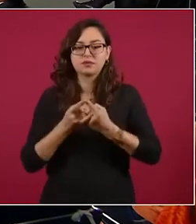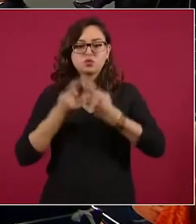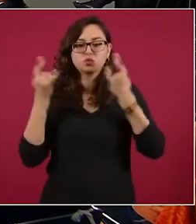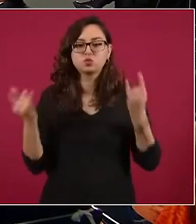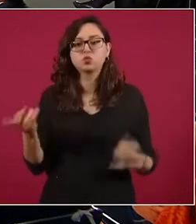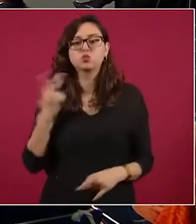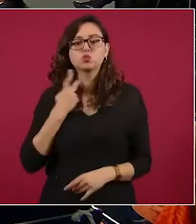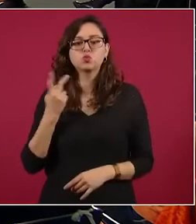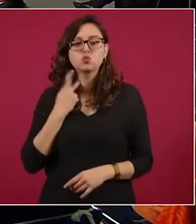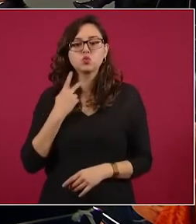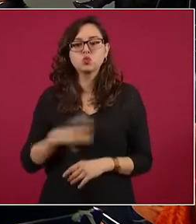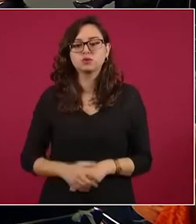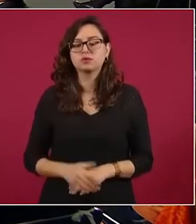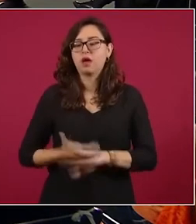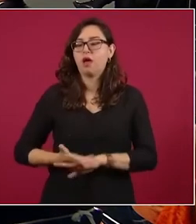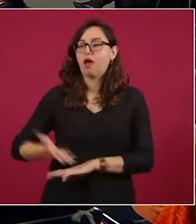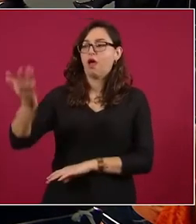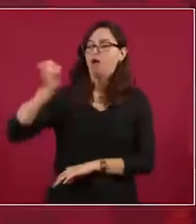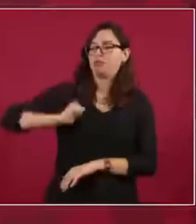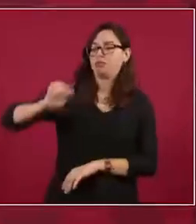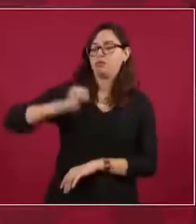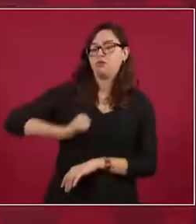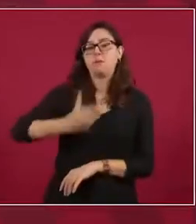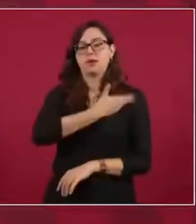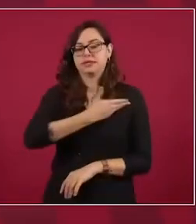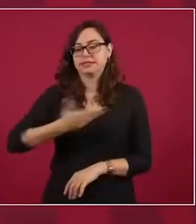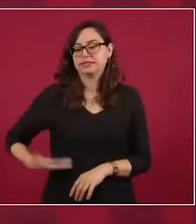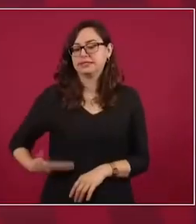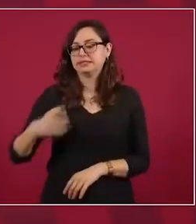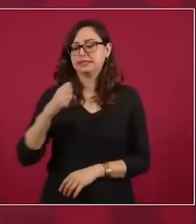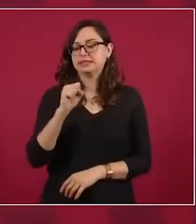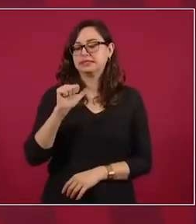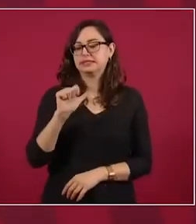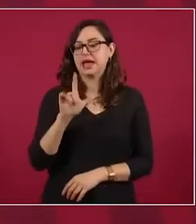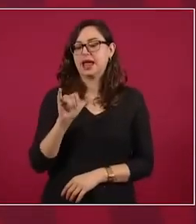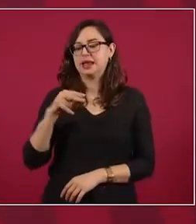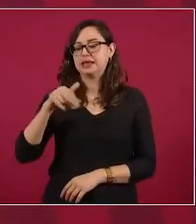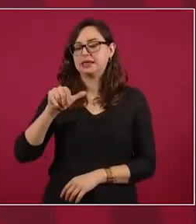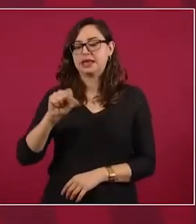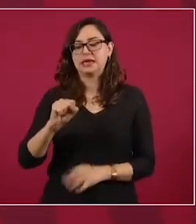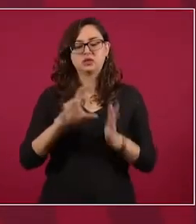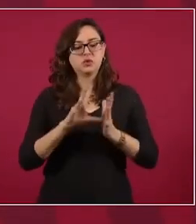Salinas reformó el artículo 27 de la Constitución.